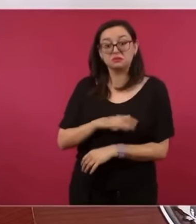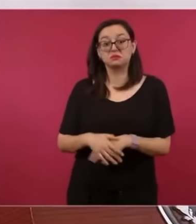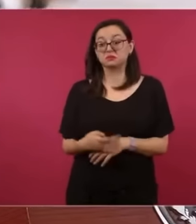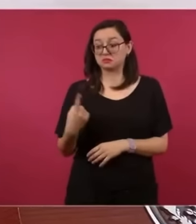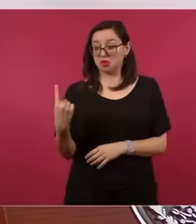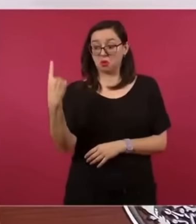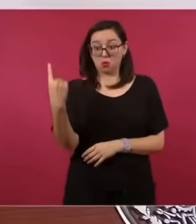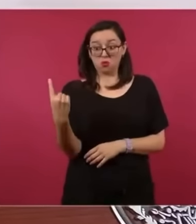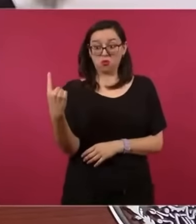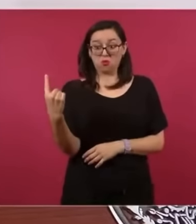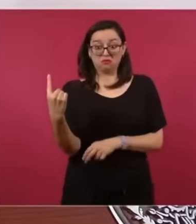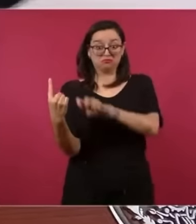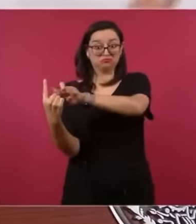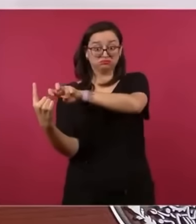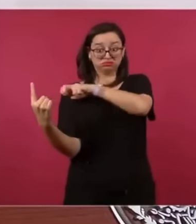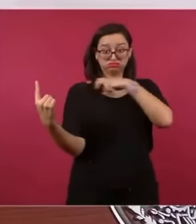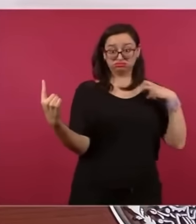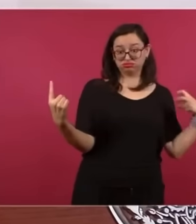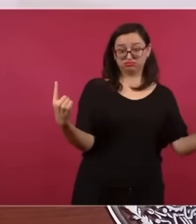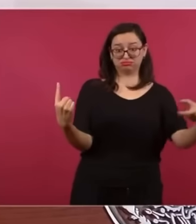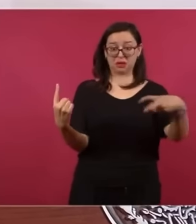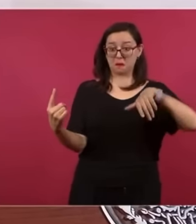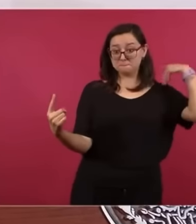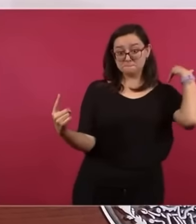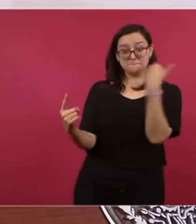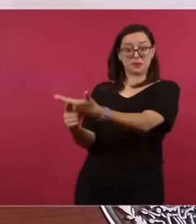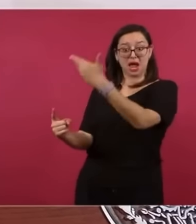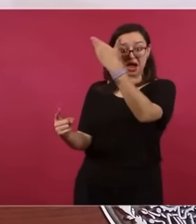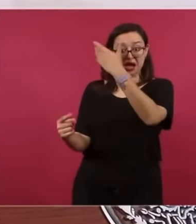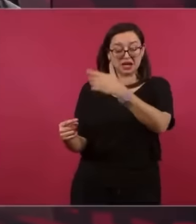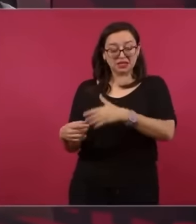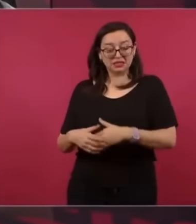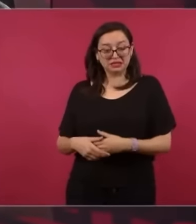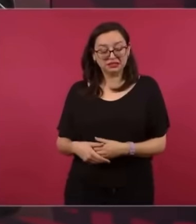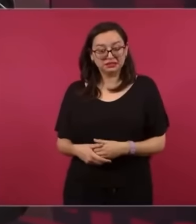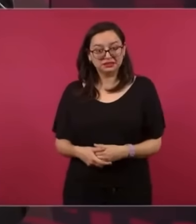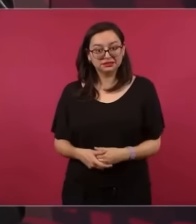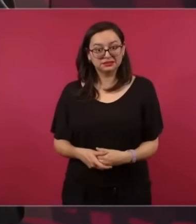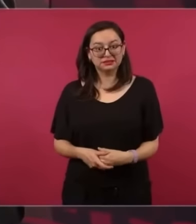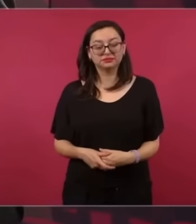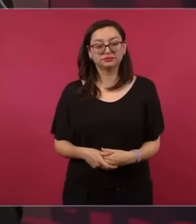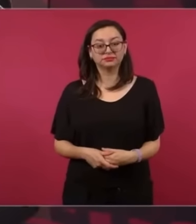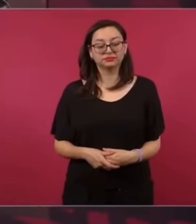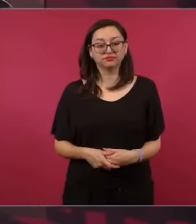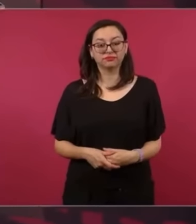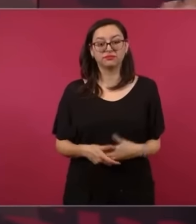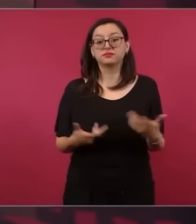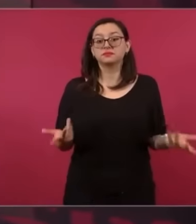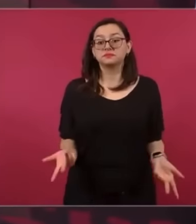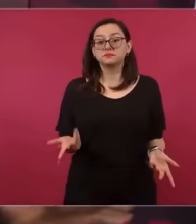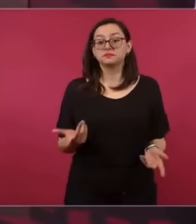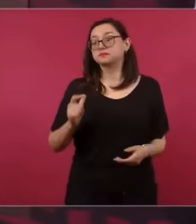todos los demás en contra, en otras